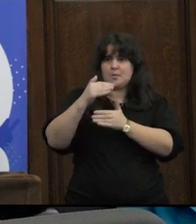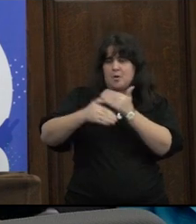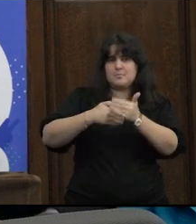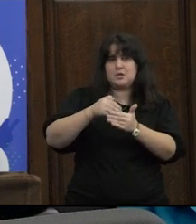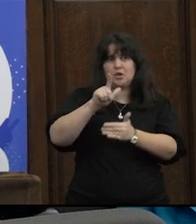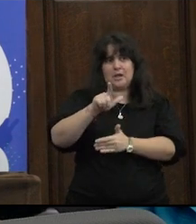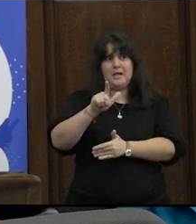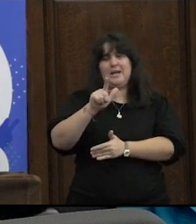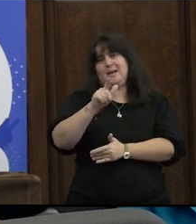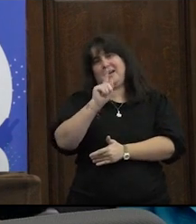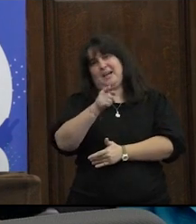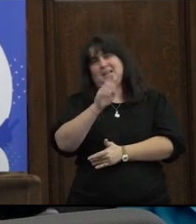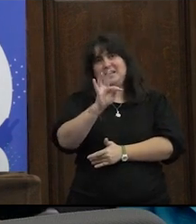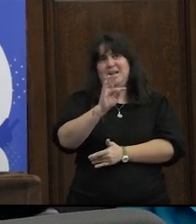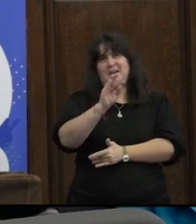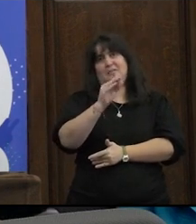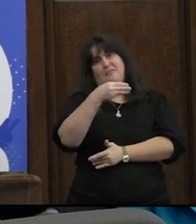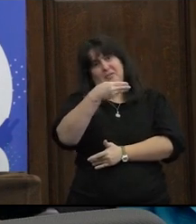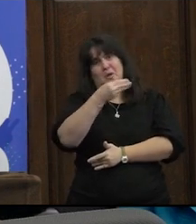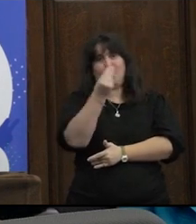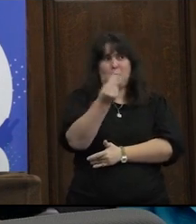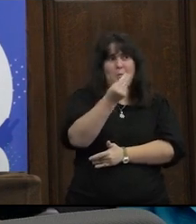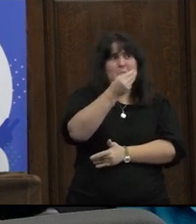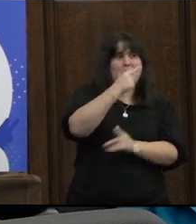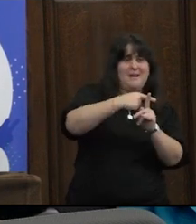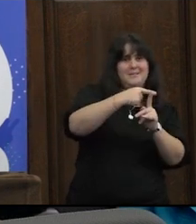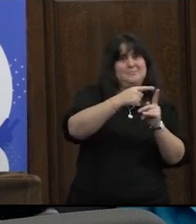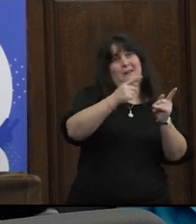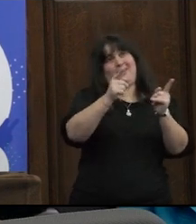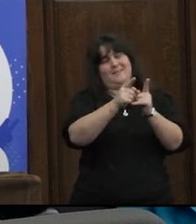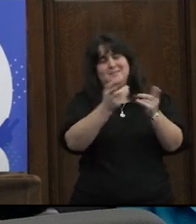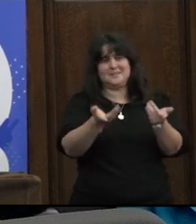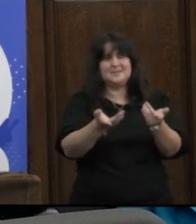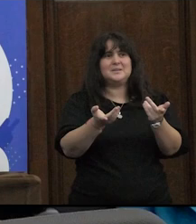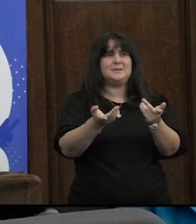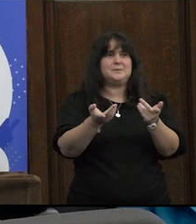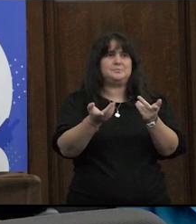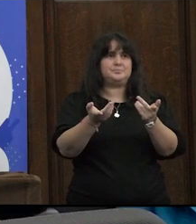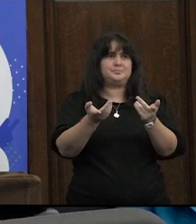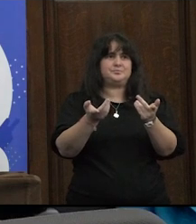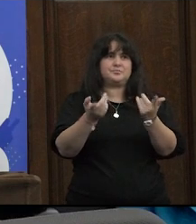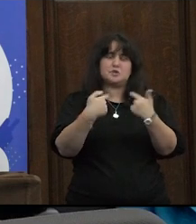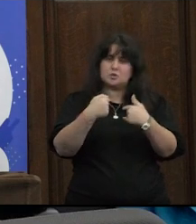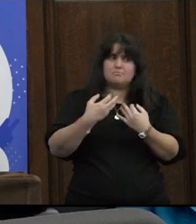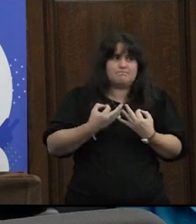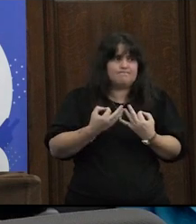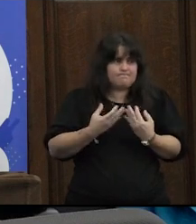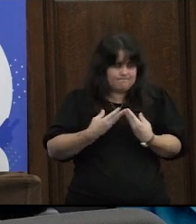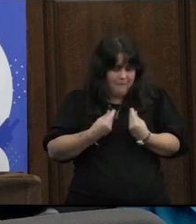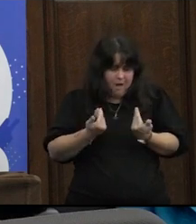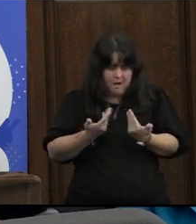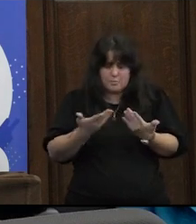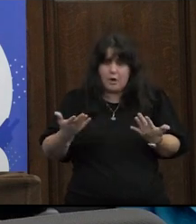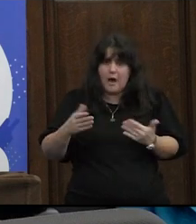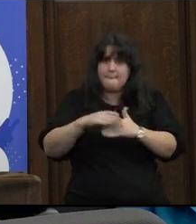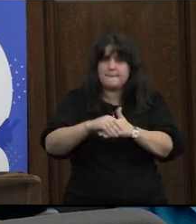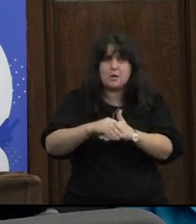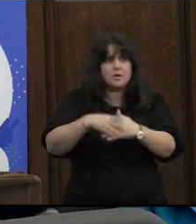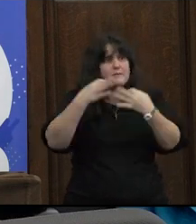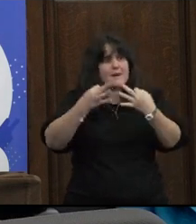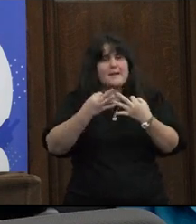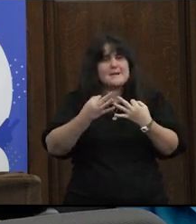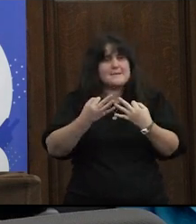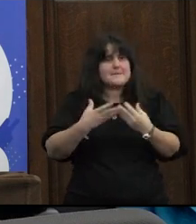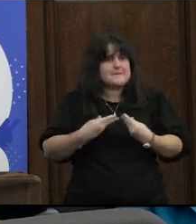LGBTQ+, digamos para ser un poco más sintéticos me encontré con amigos que de